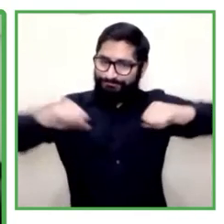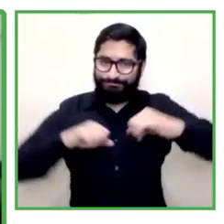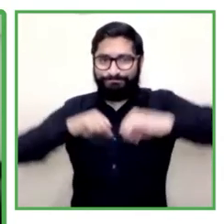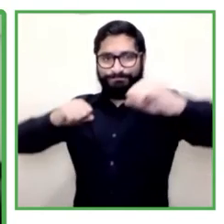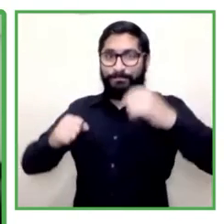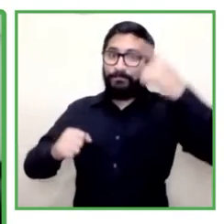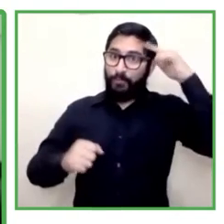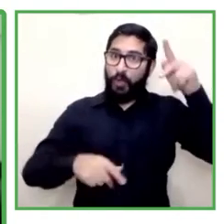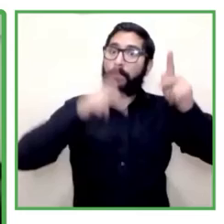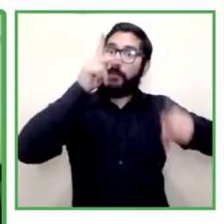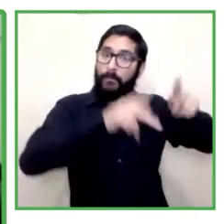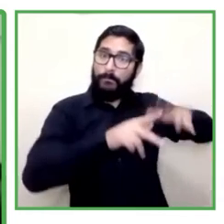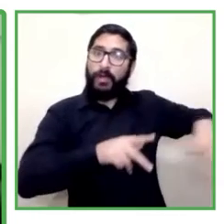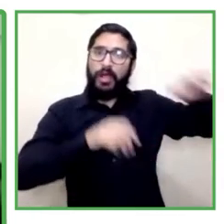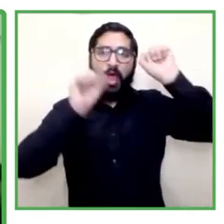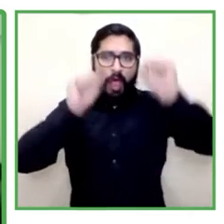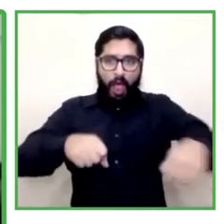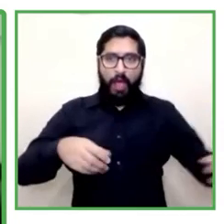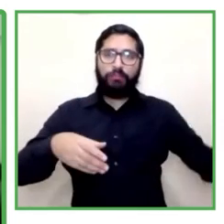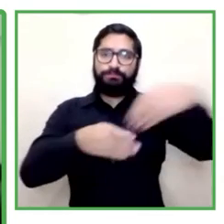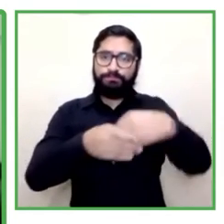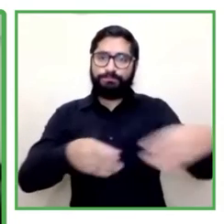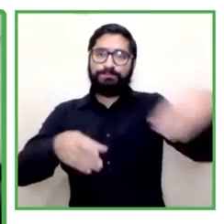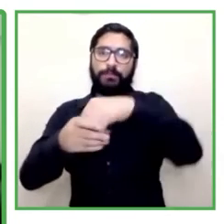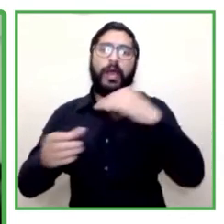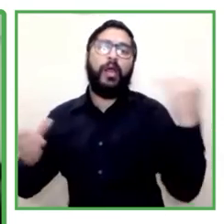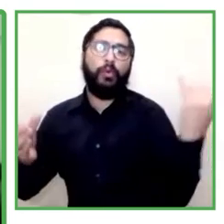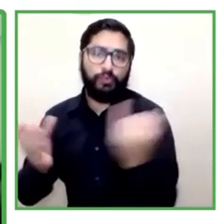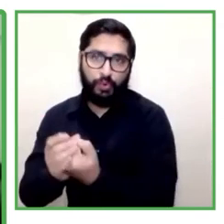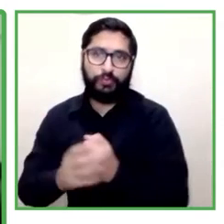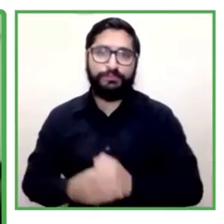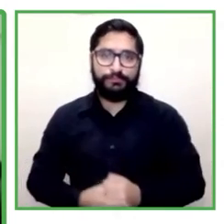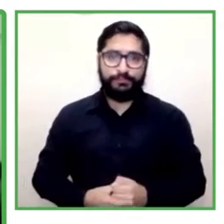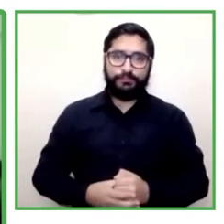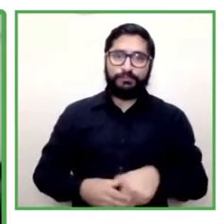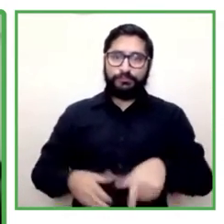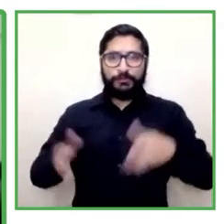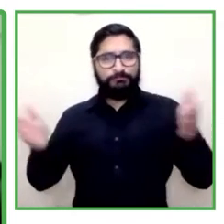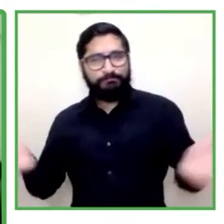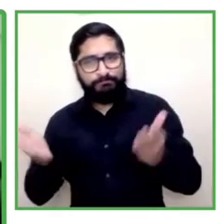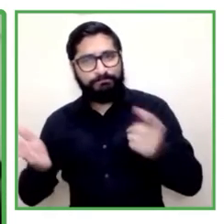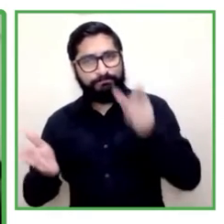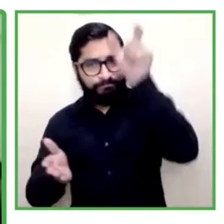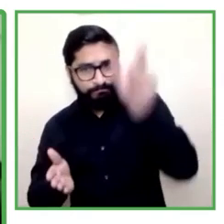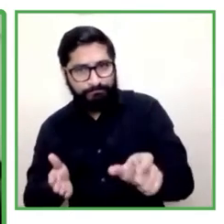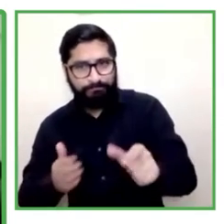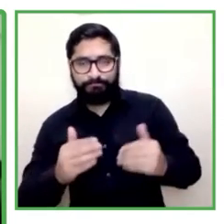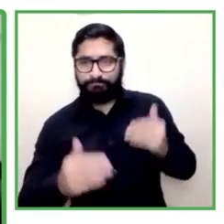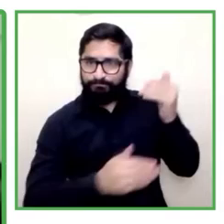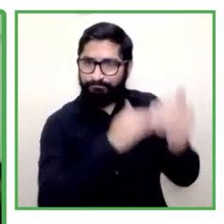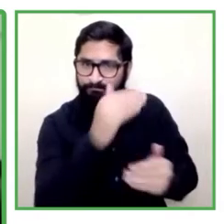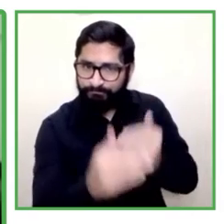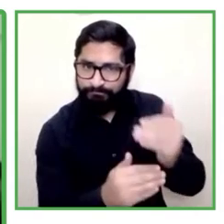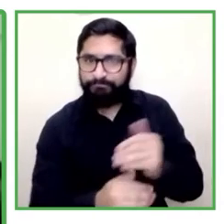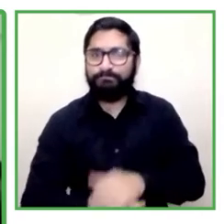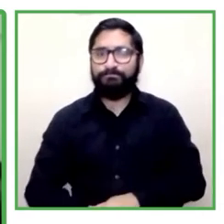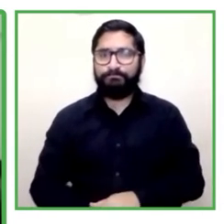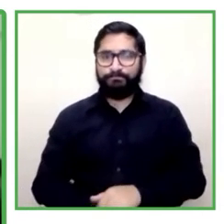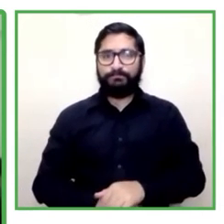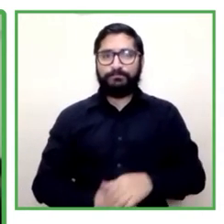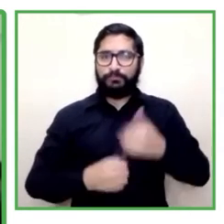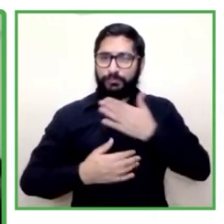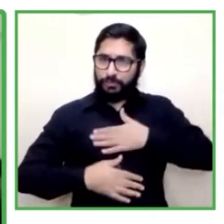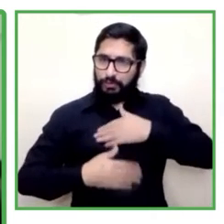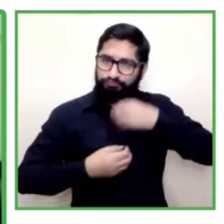avanzar en incidir significativamente. Pero les teníamos también una noticia que en este marco del programa de desarrollo, que por